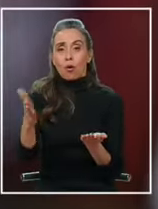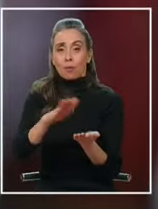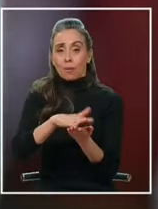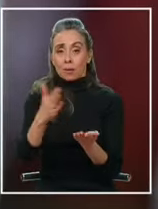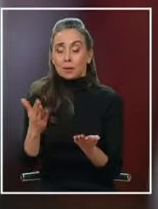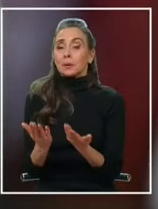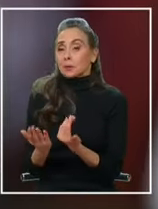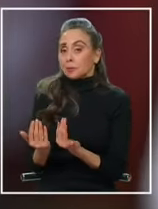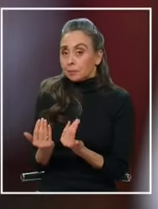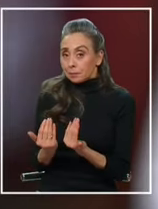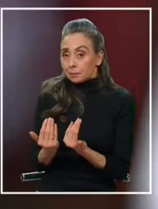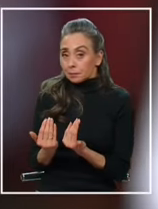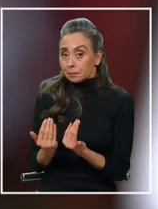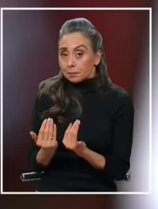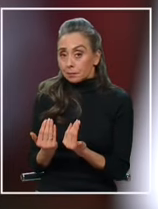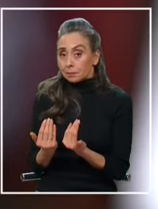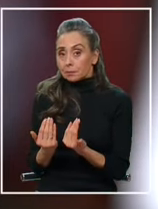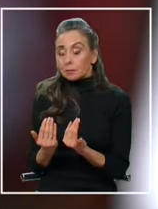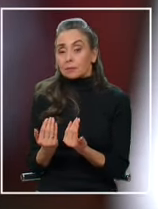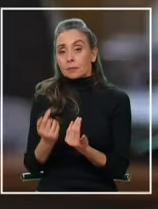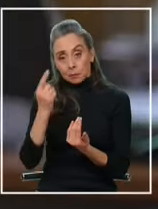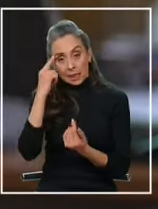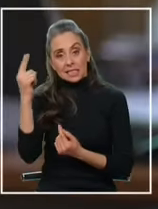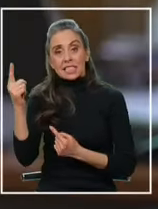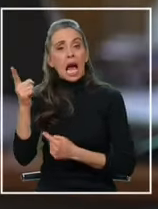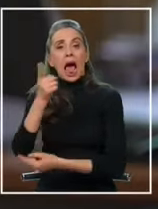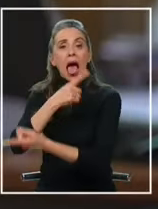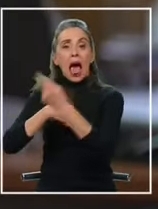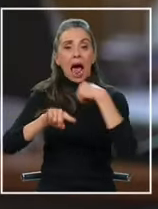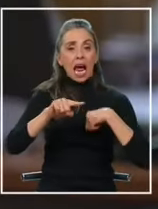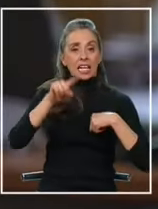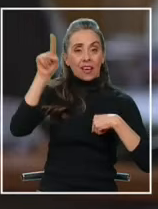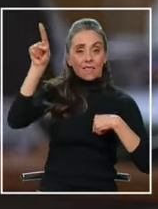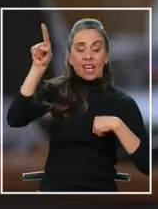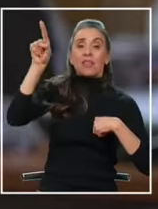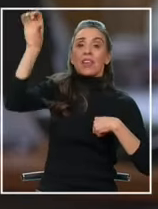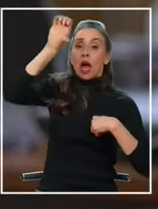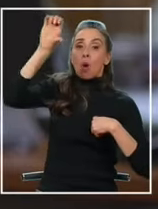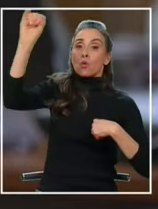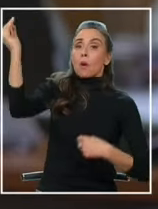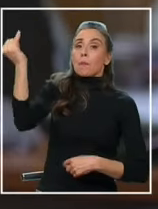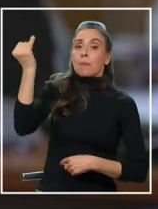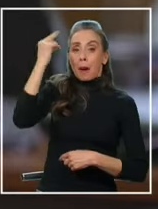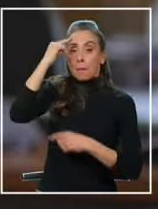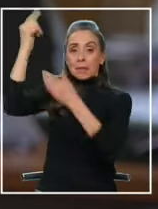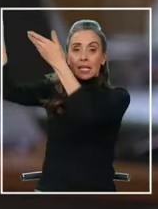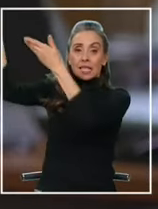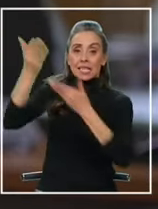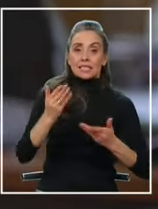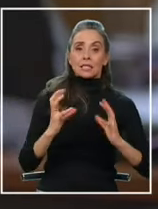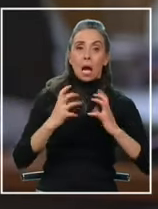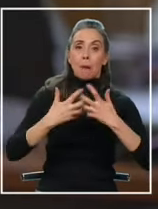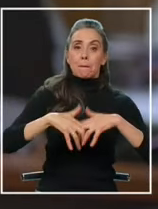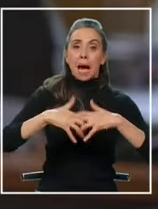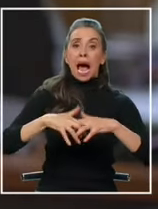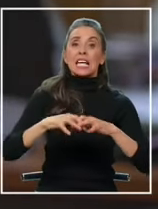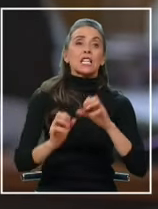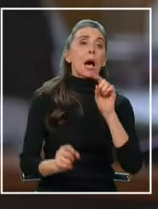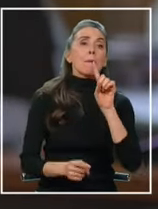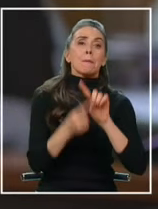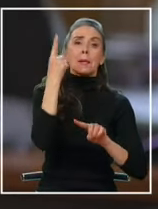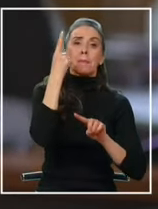habríamos esperado que el mecanismo fuera al revés o sea que desde allá nos llegara maquinaria agrícola de primera tecnología